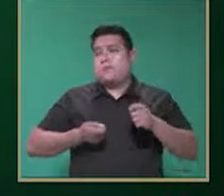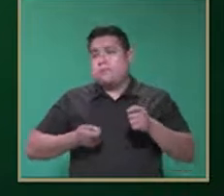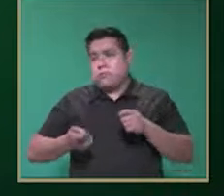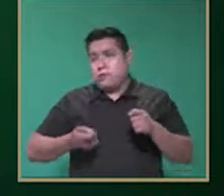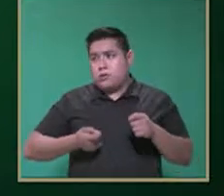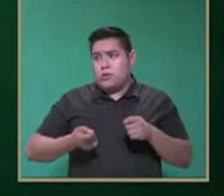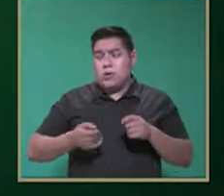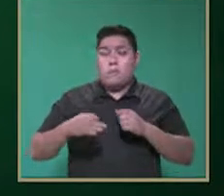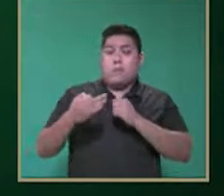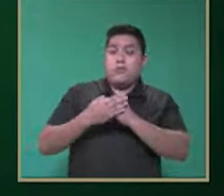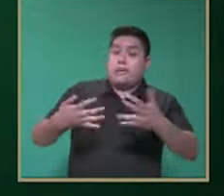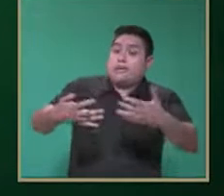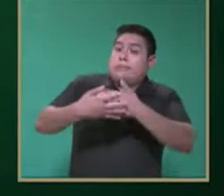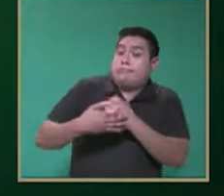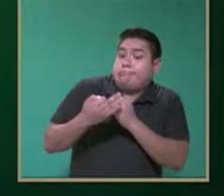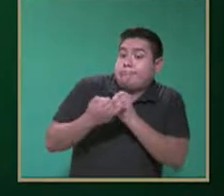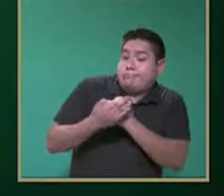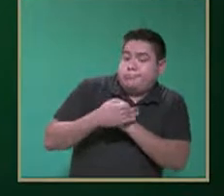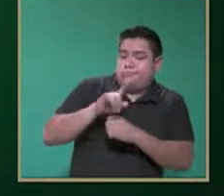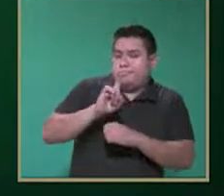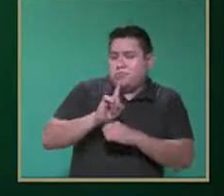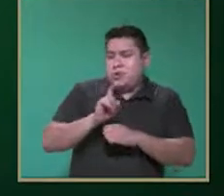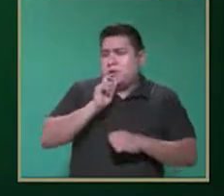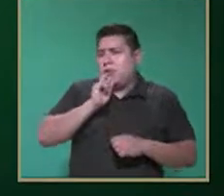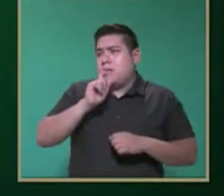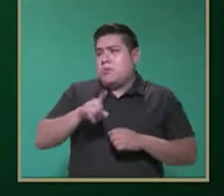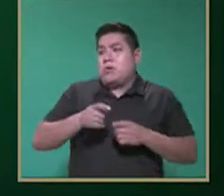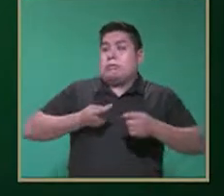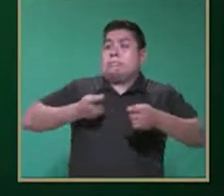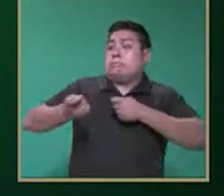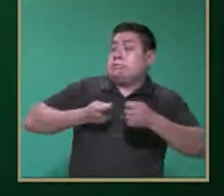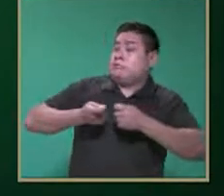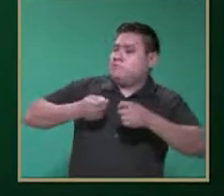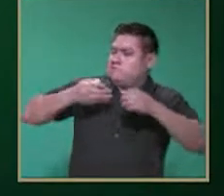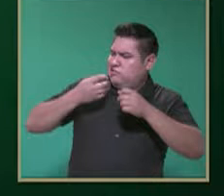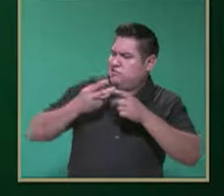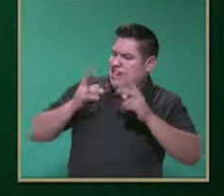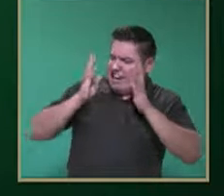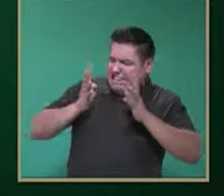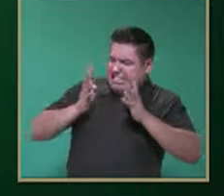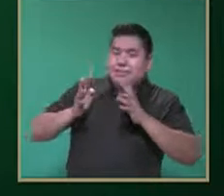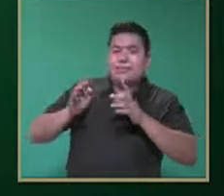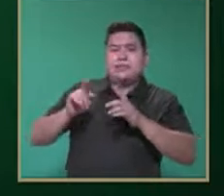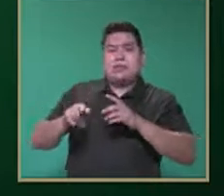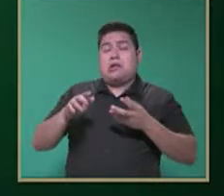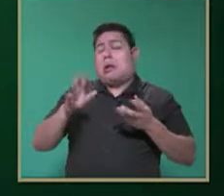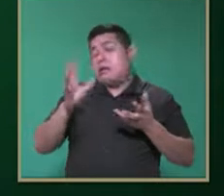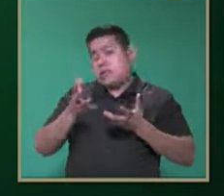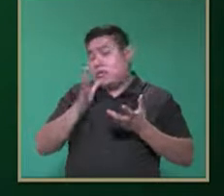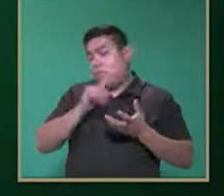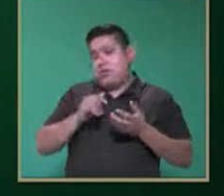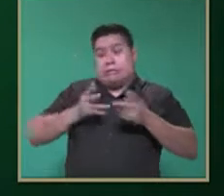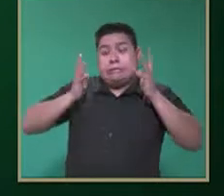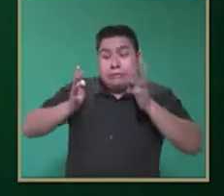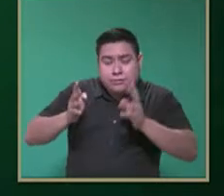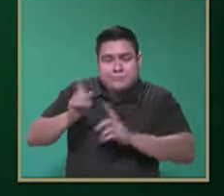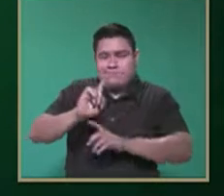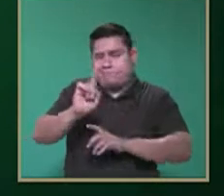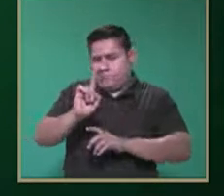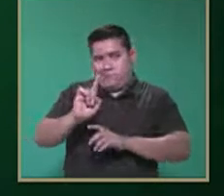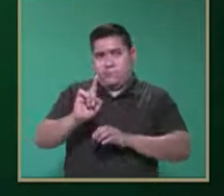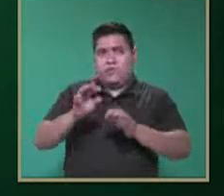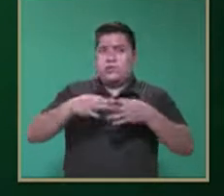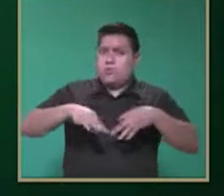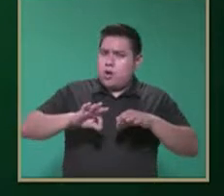sobreprotegerlos ni tampoco exigirles algo que no pueda realizar nuestro hijo